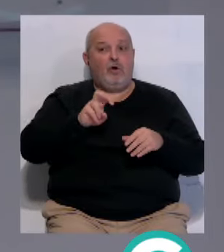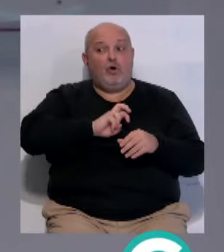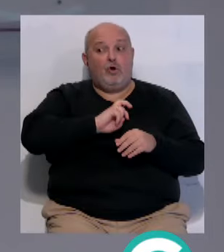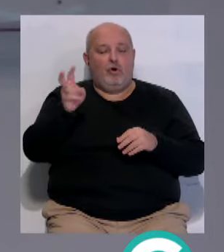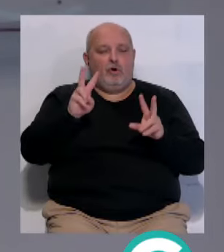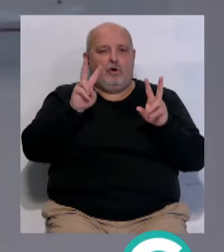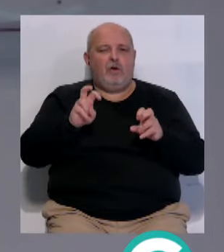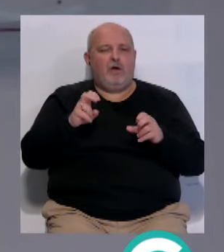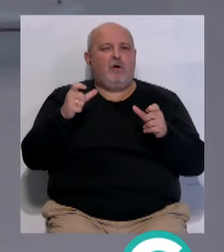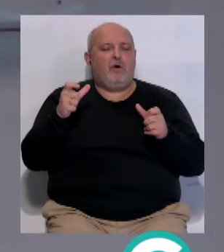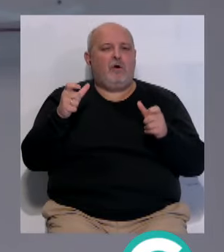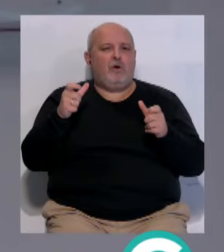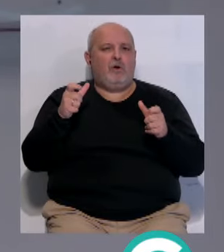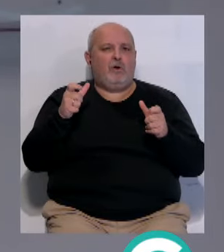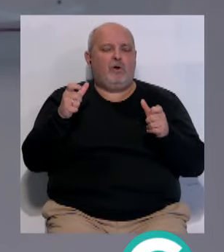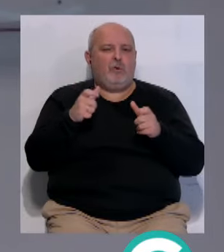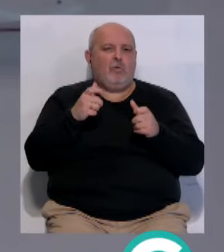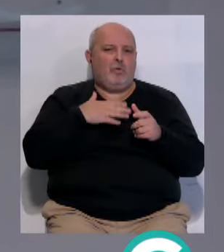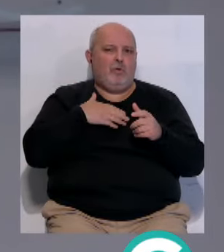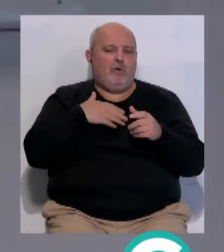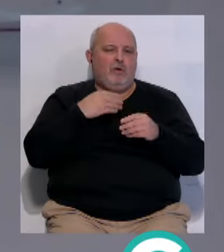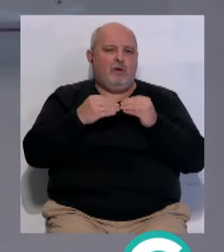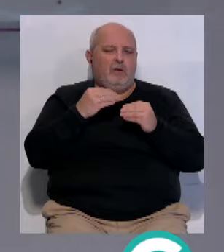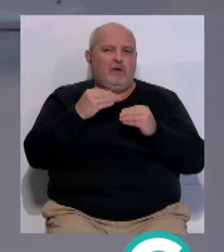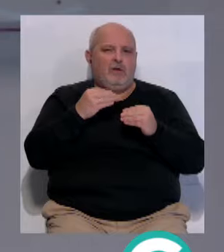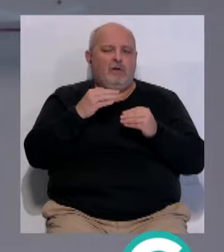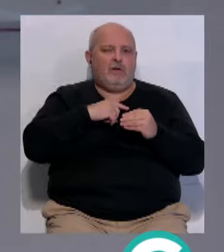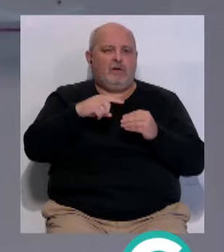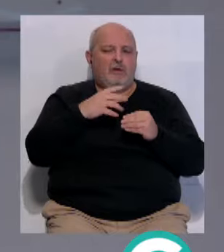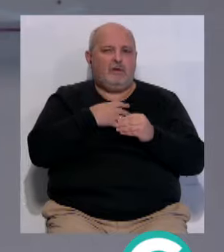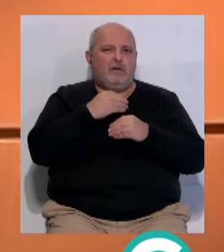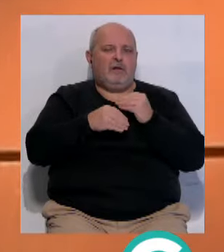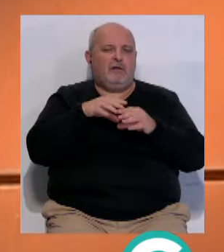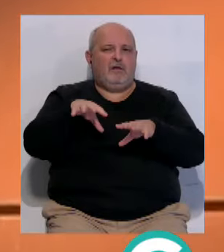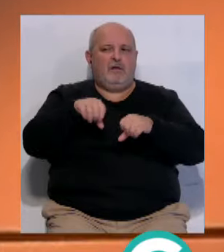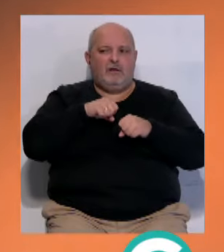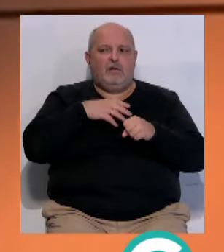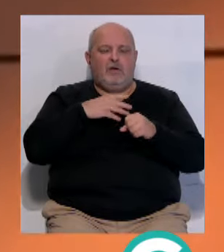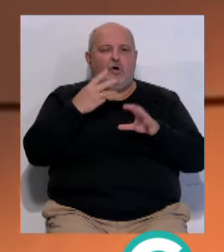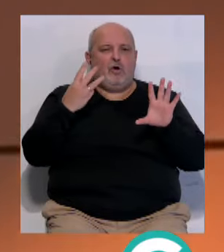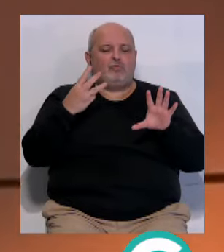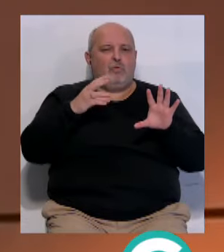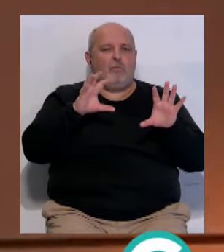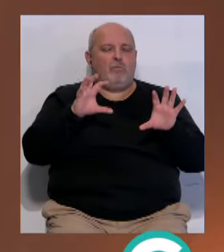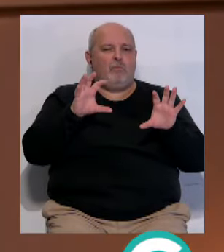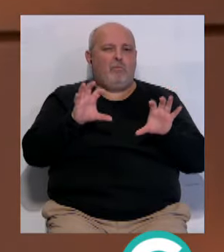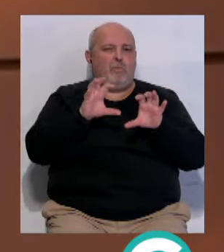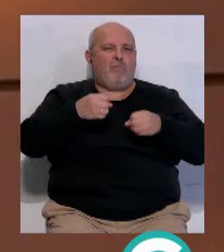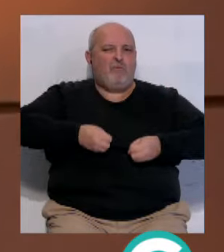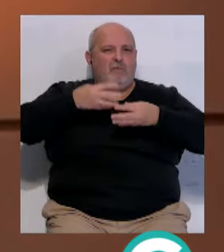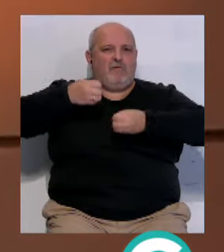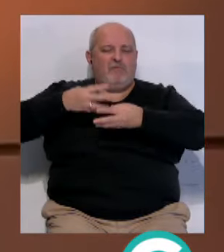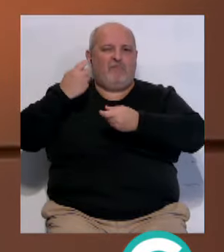asuntos... ...la Junta... ...ha hecho efectiva... ...perdón... ...la adquisición... ...de los ocho muebles públicos... ...de